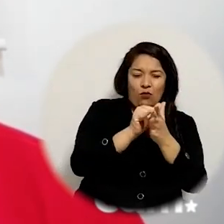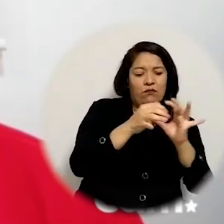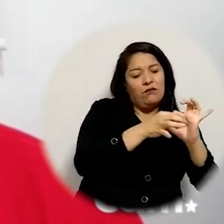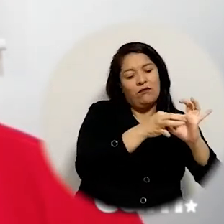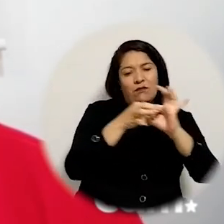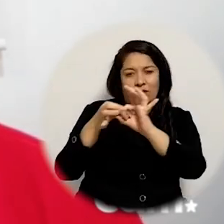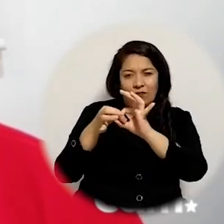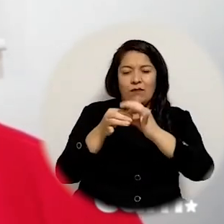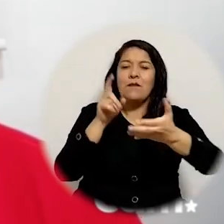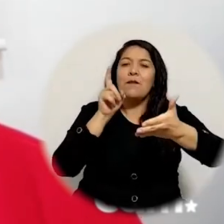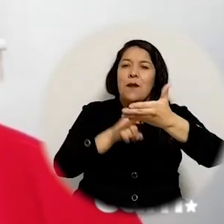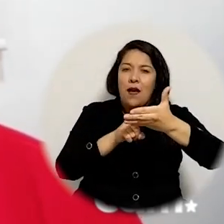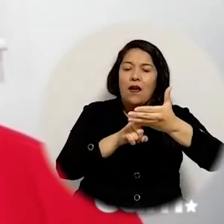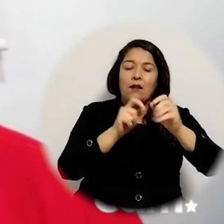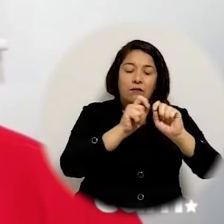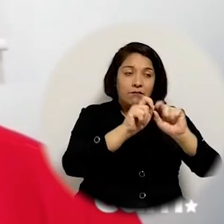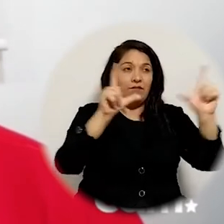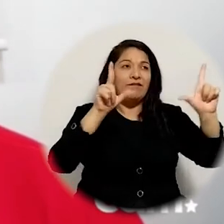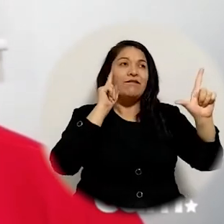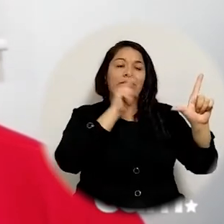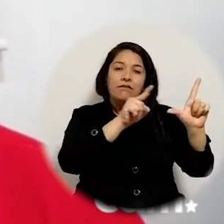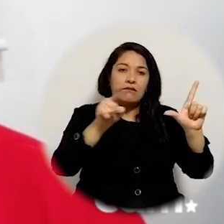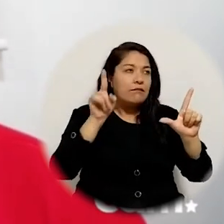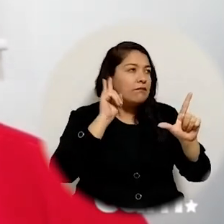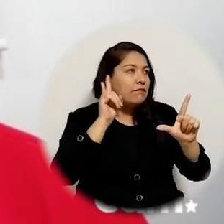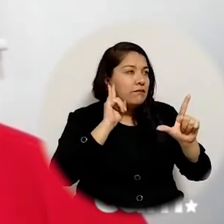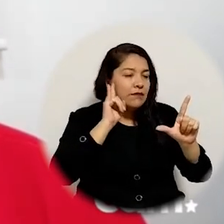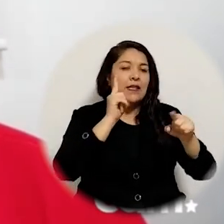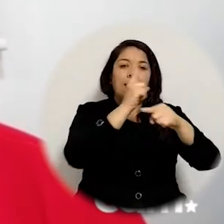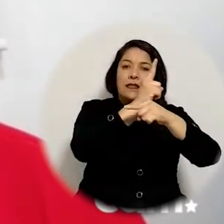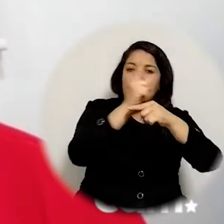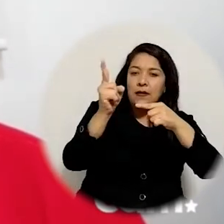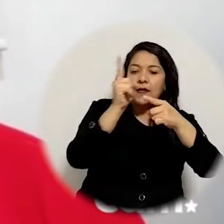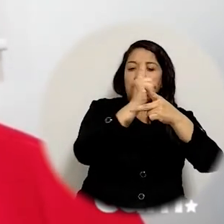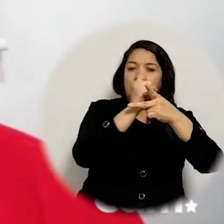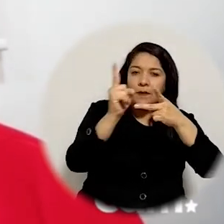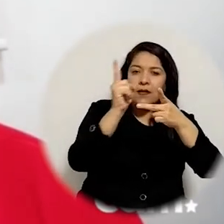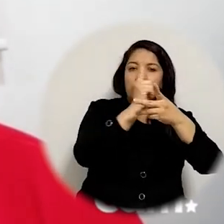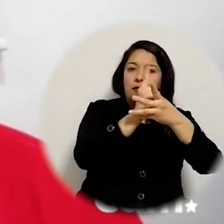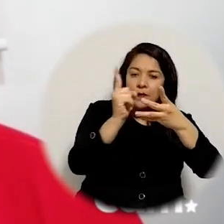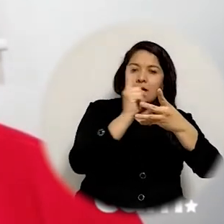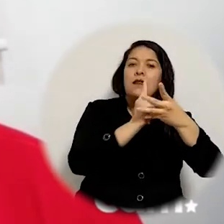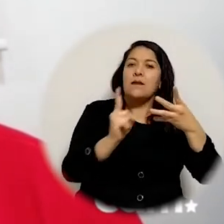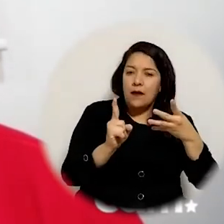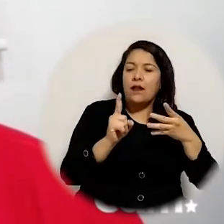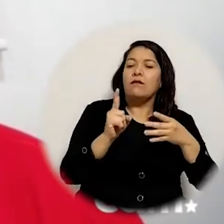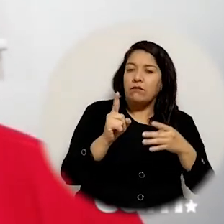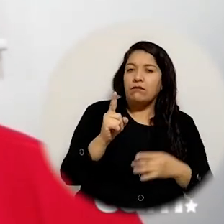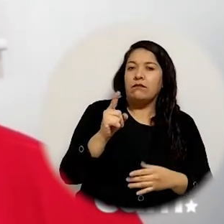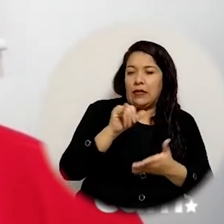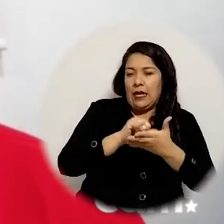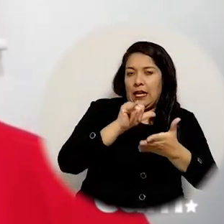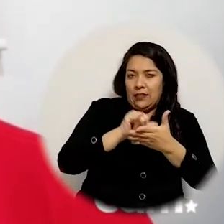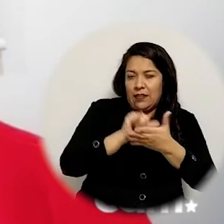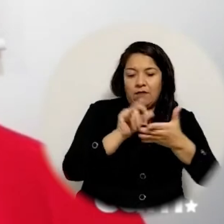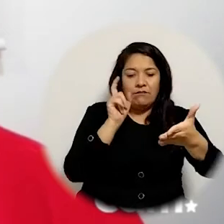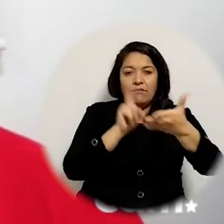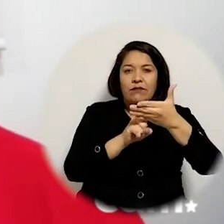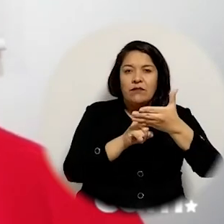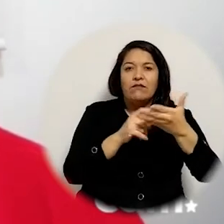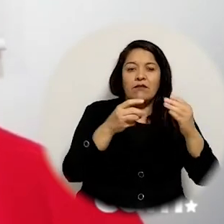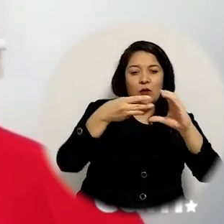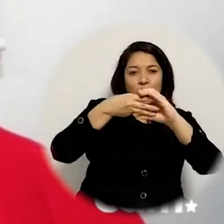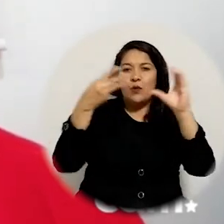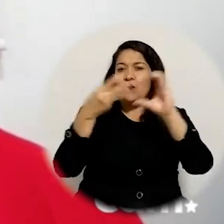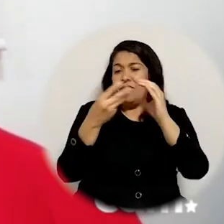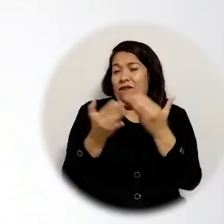el mismo sentido les comparto el link del episodio entonces semana tras semana lo que hago es que les comparto el episodio del podcast sencillamente el